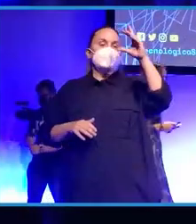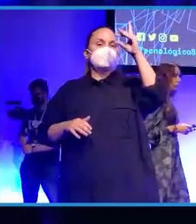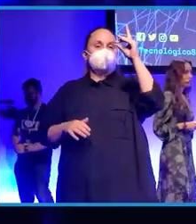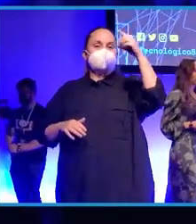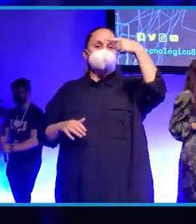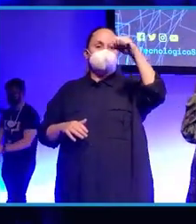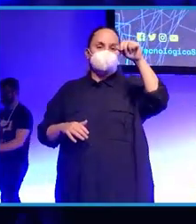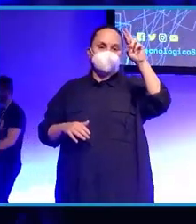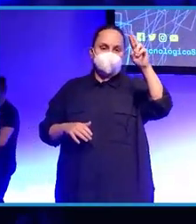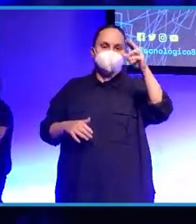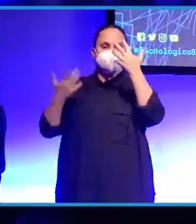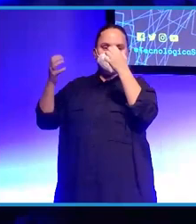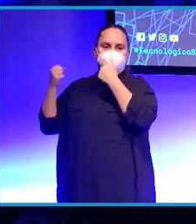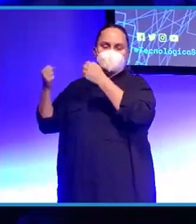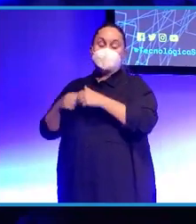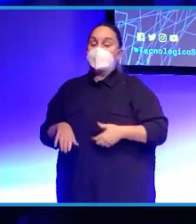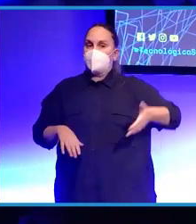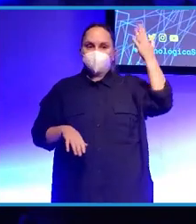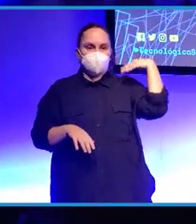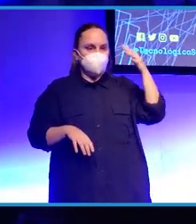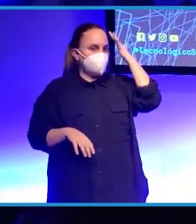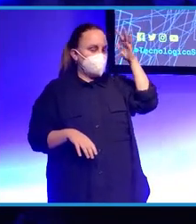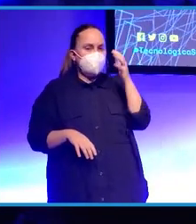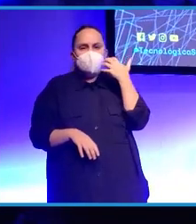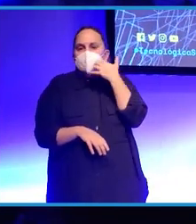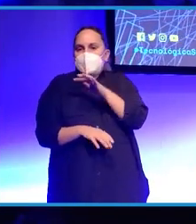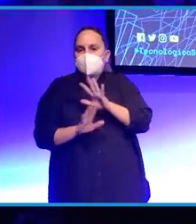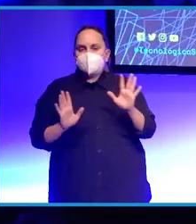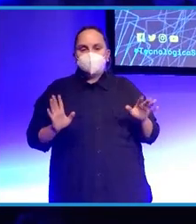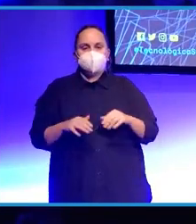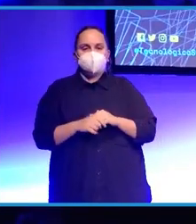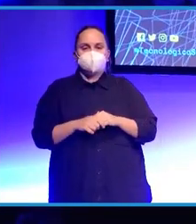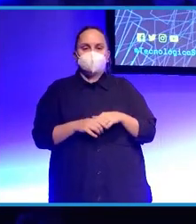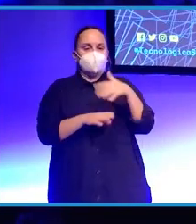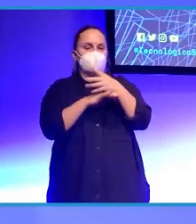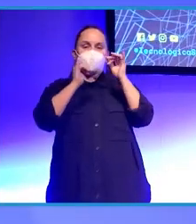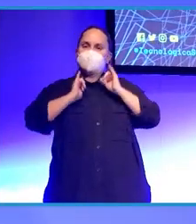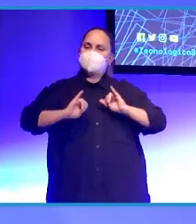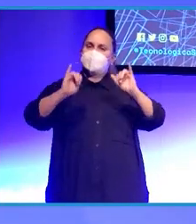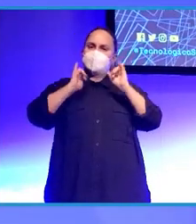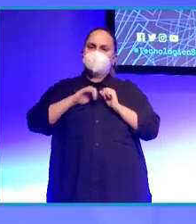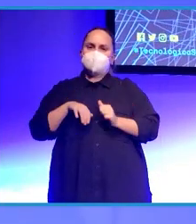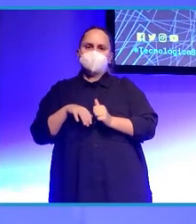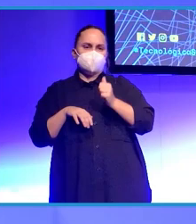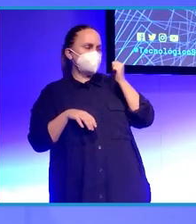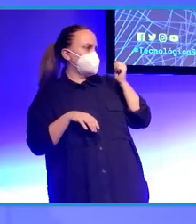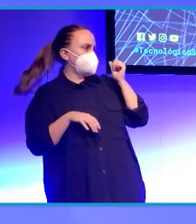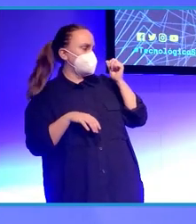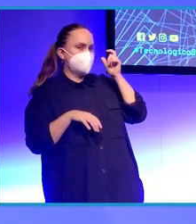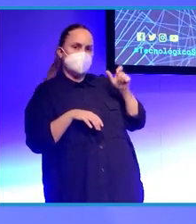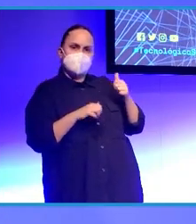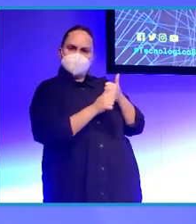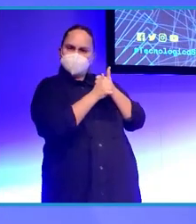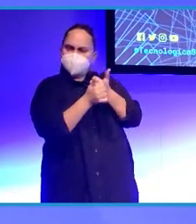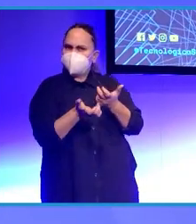El otro día tuve un sueño rarísimo. Estaba paseando por la calle y noté como de repente alguien me seguía. Decidí entrar en